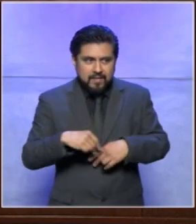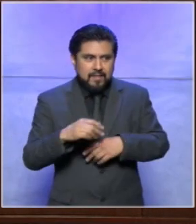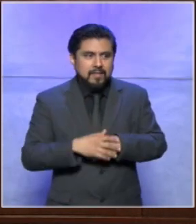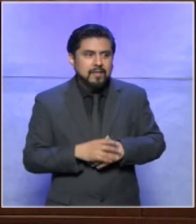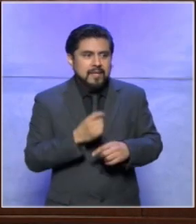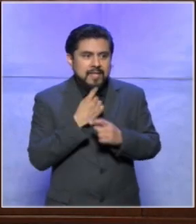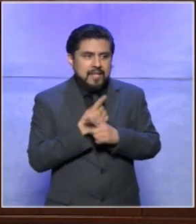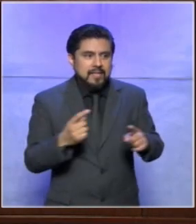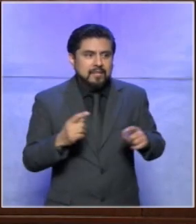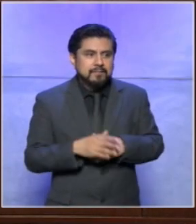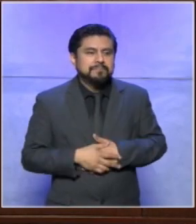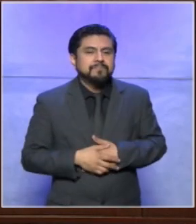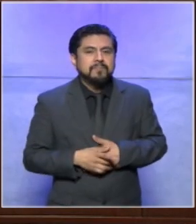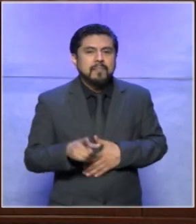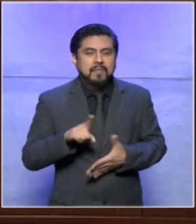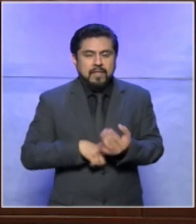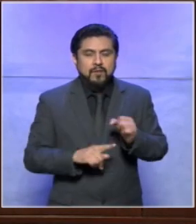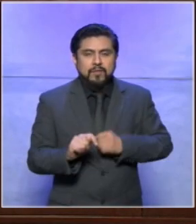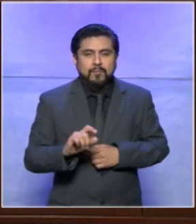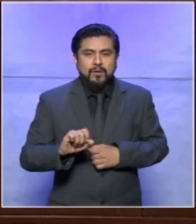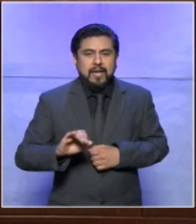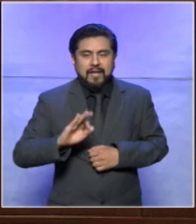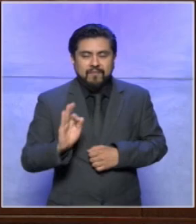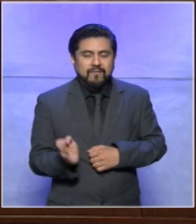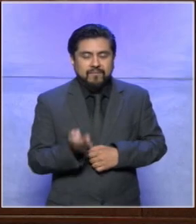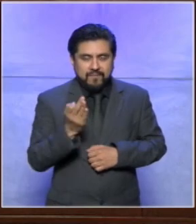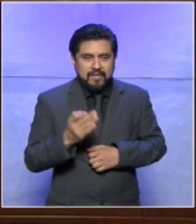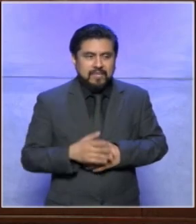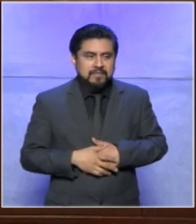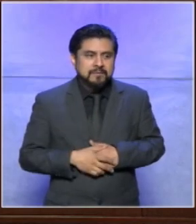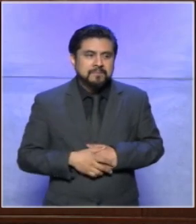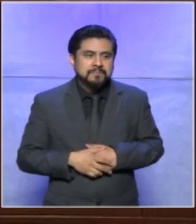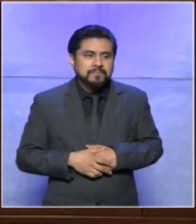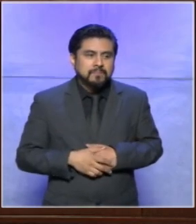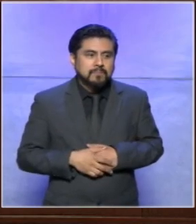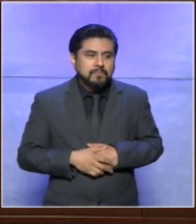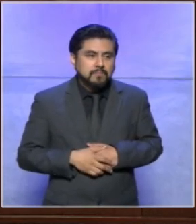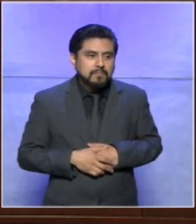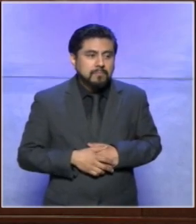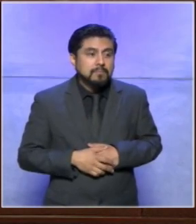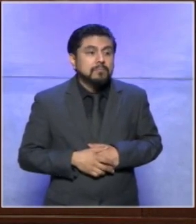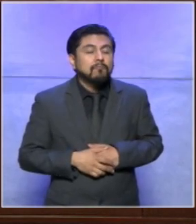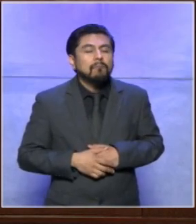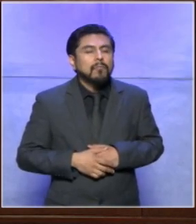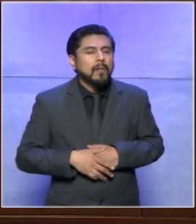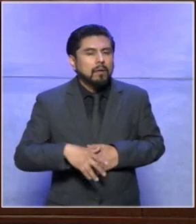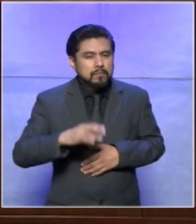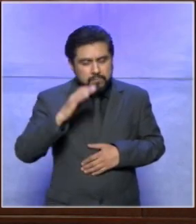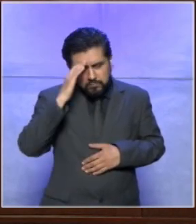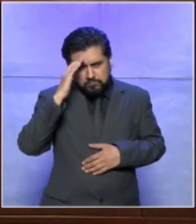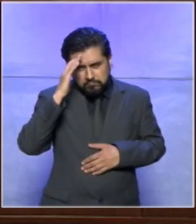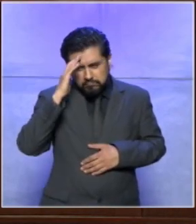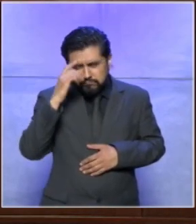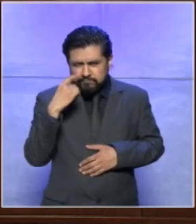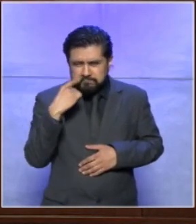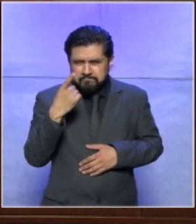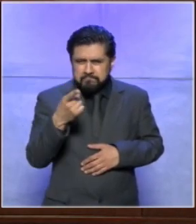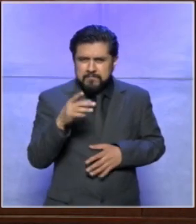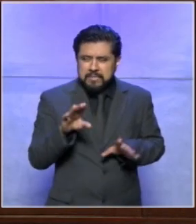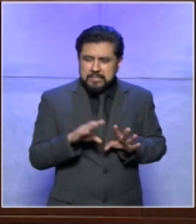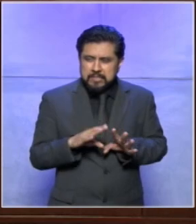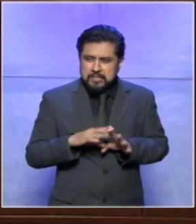infantil del tribunal electoral del poder judicial de la federación quiero pensar que ustedes